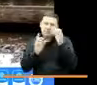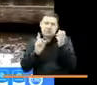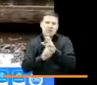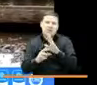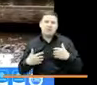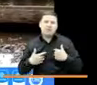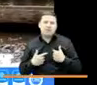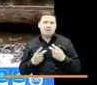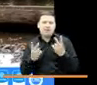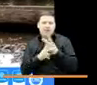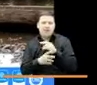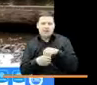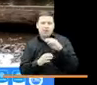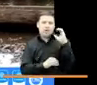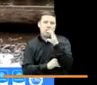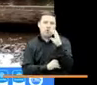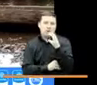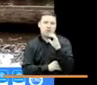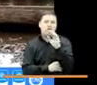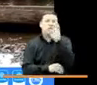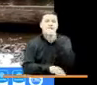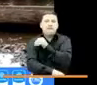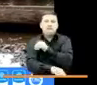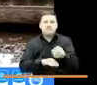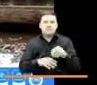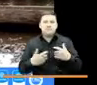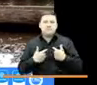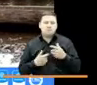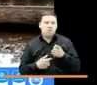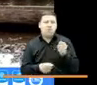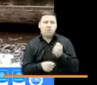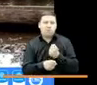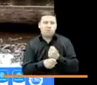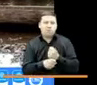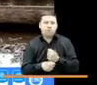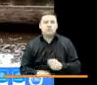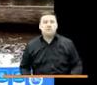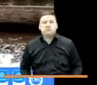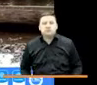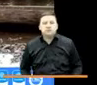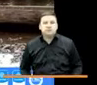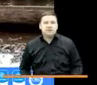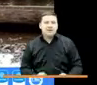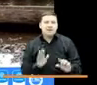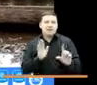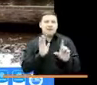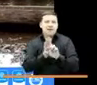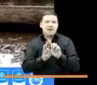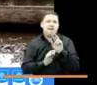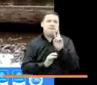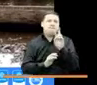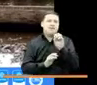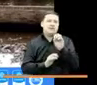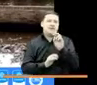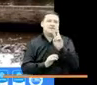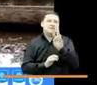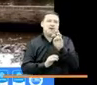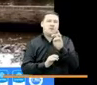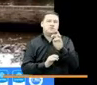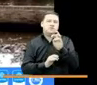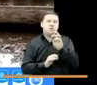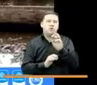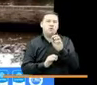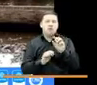víctimas del conflicto en Colombia a los 9 millones de víctimas que se encuentran en el Registro. La ley 2078 se sancionó